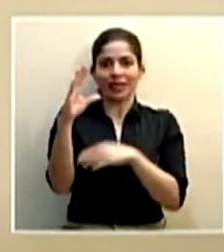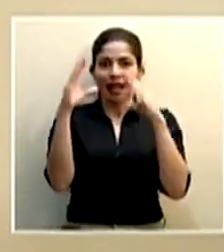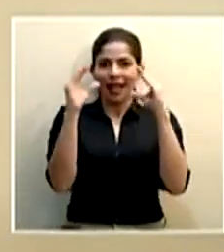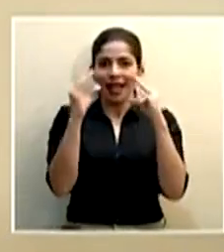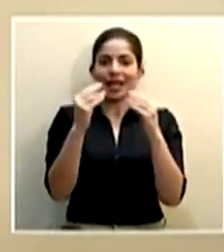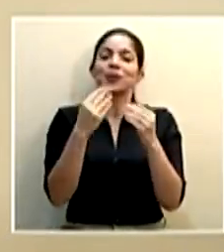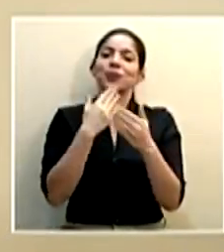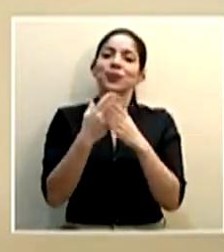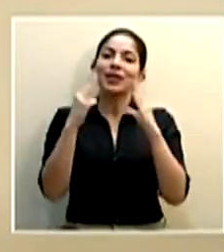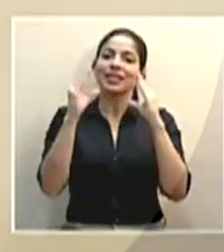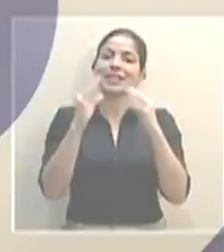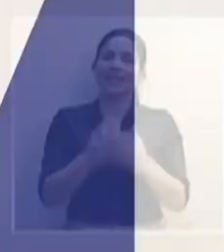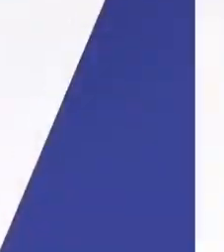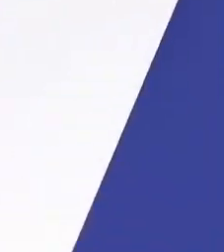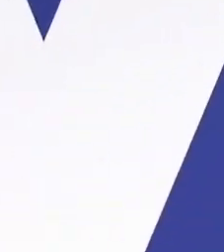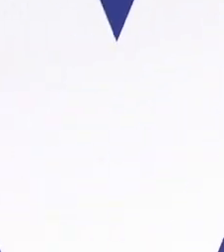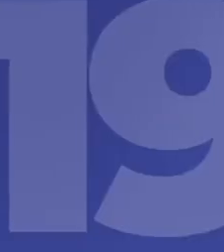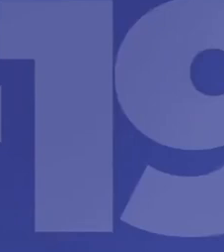la tarde muy buenas tardes